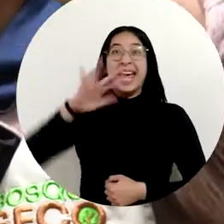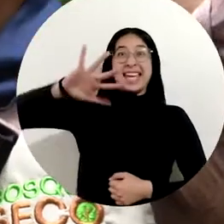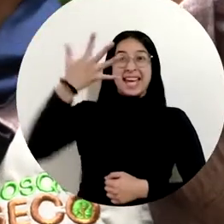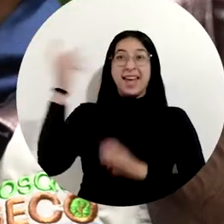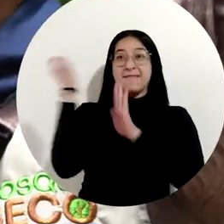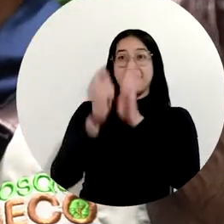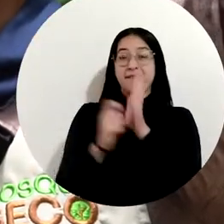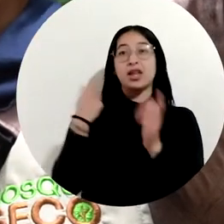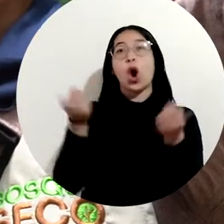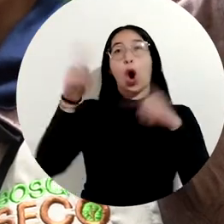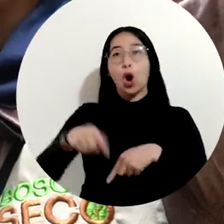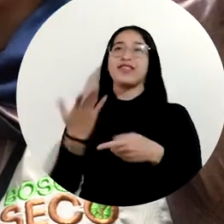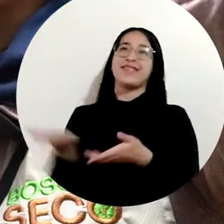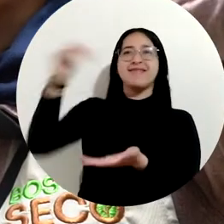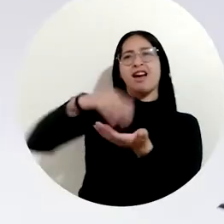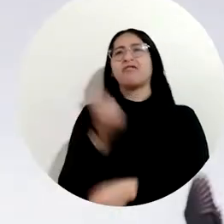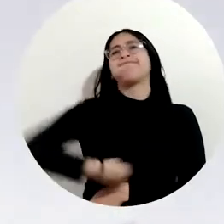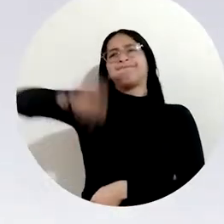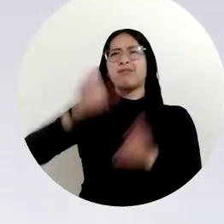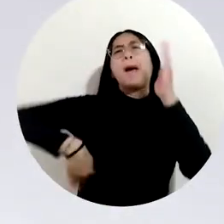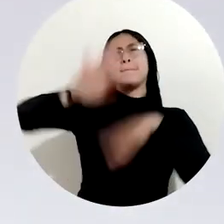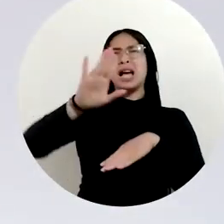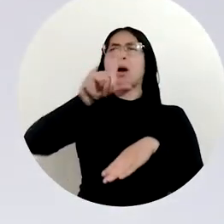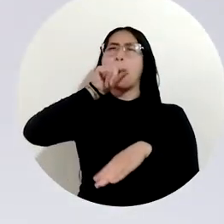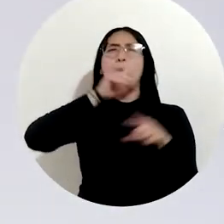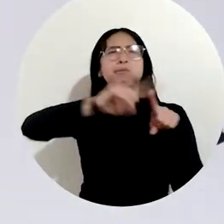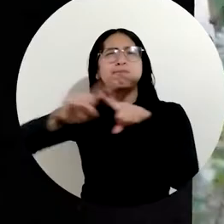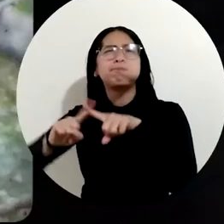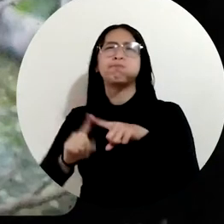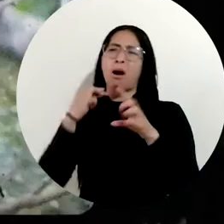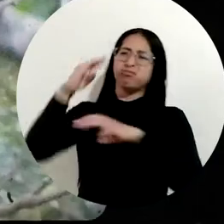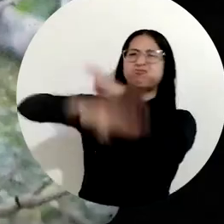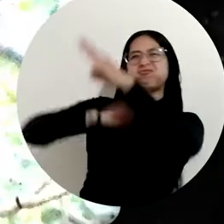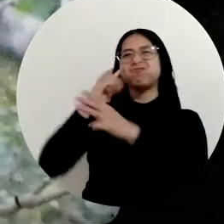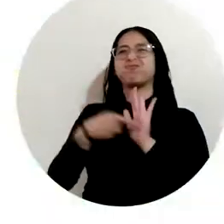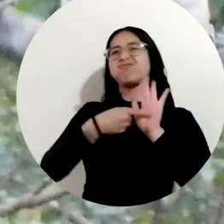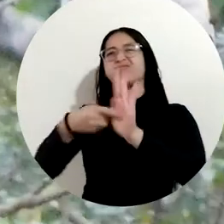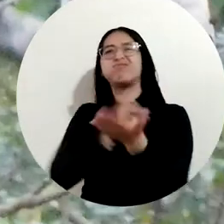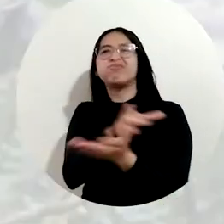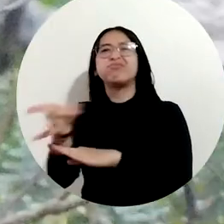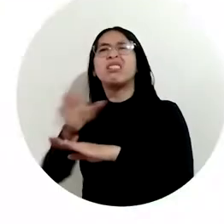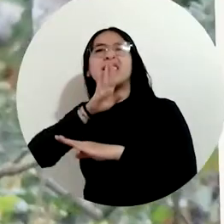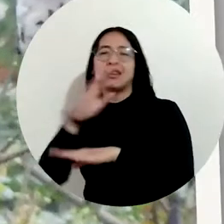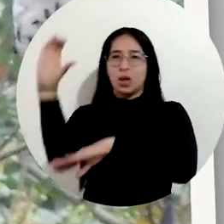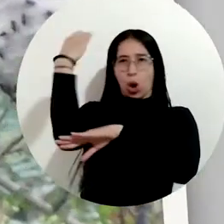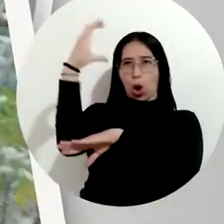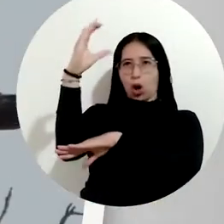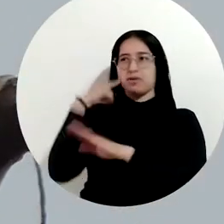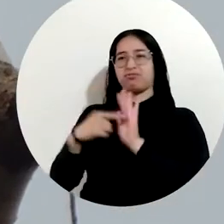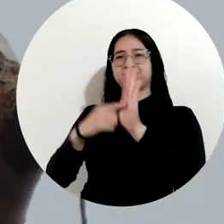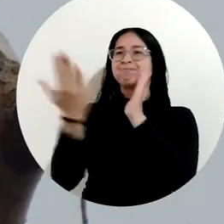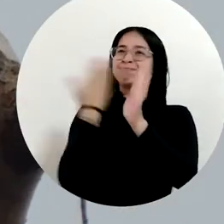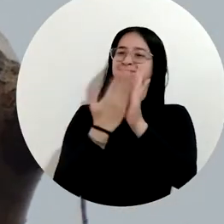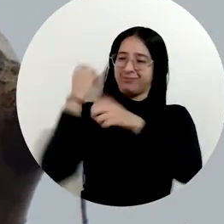Colombia logró por quinta vez ser el país con más especies de aves en el planeta, tras identificar 1.538 especies en el Global